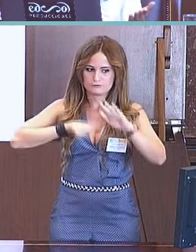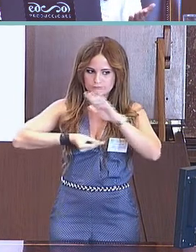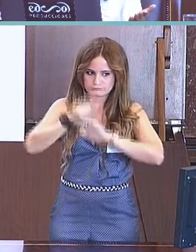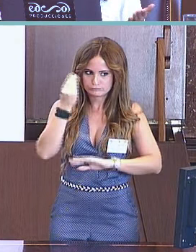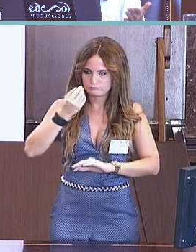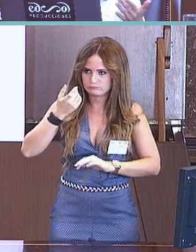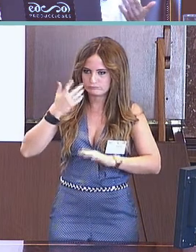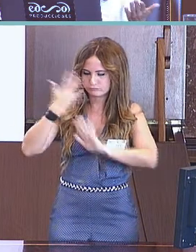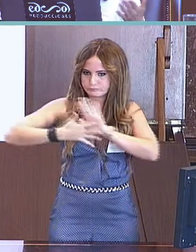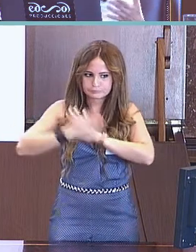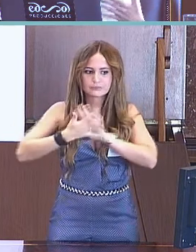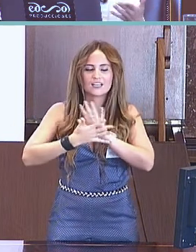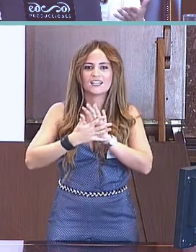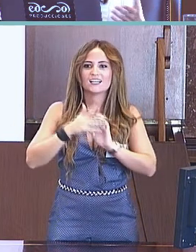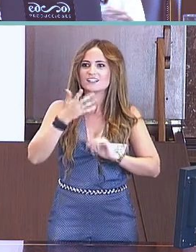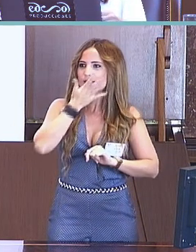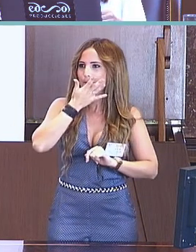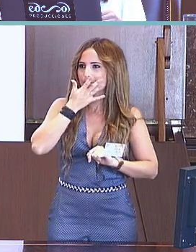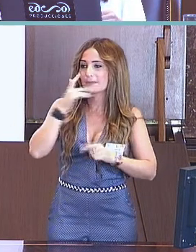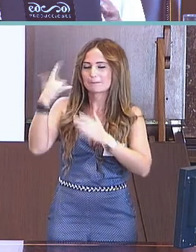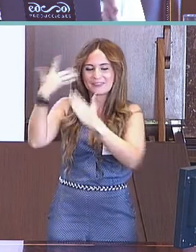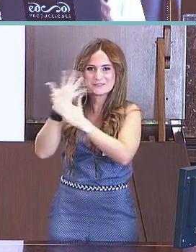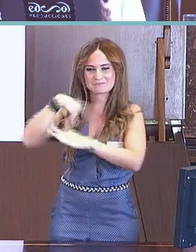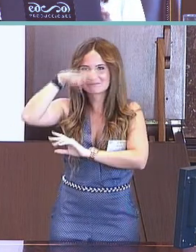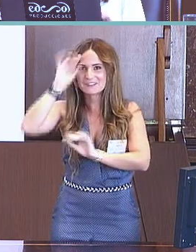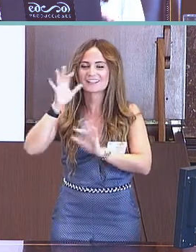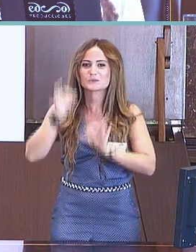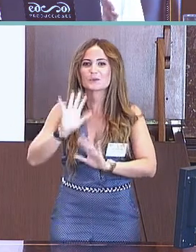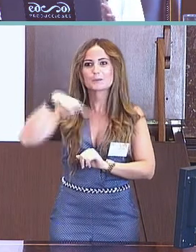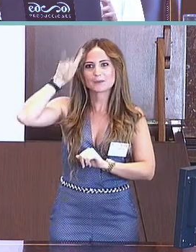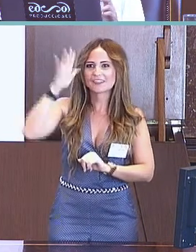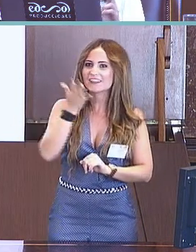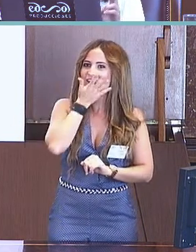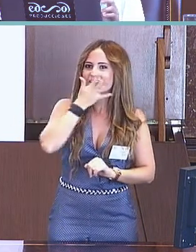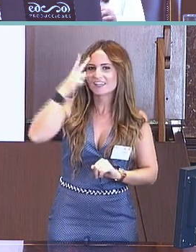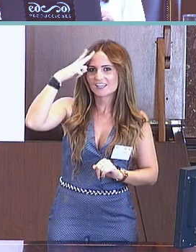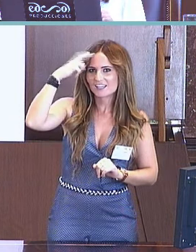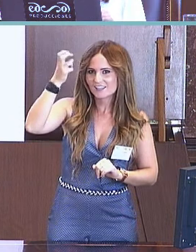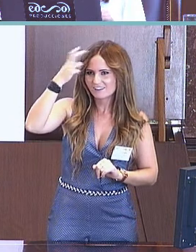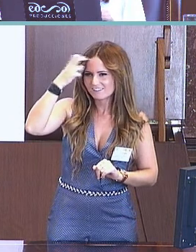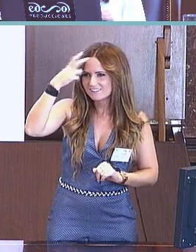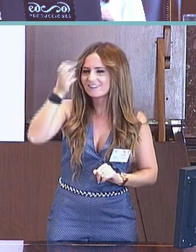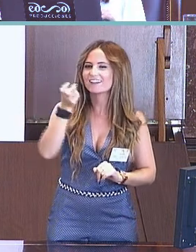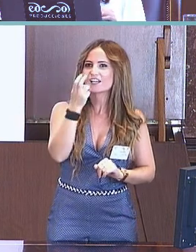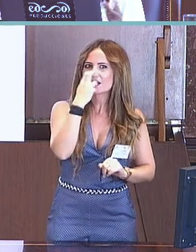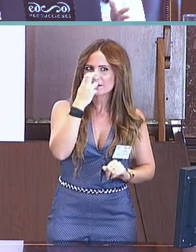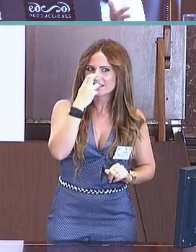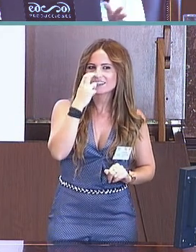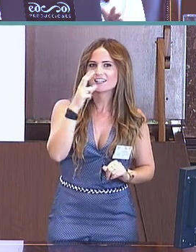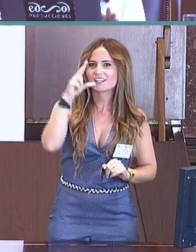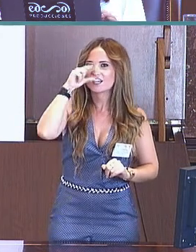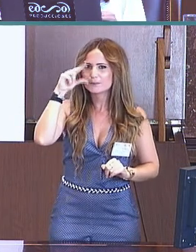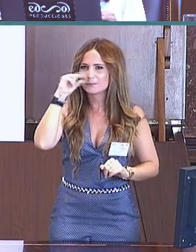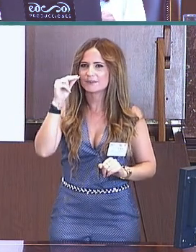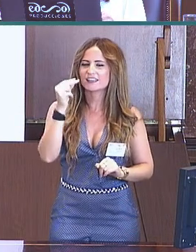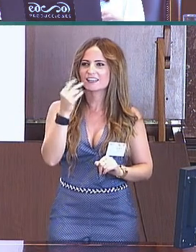está validado por cuatro personas sordas, asignantes nativas, especialistas en lengua de